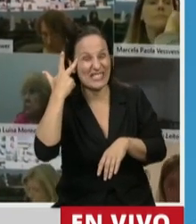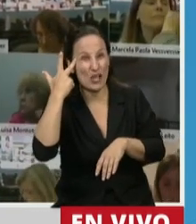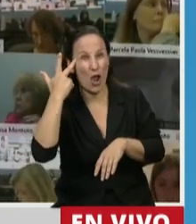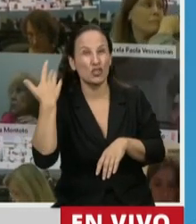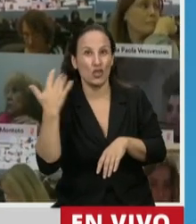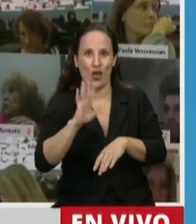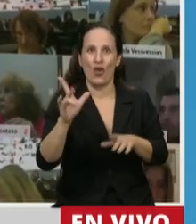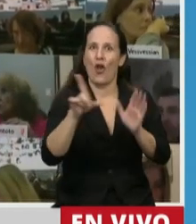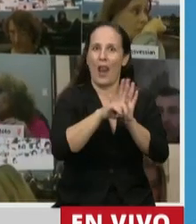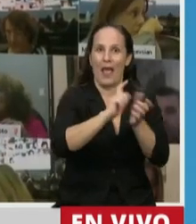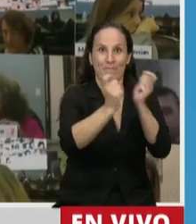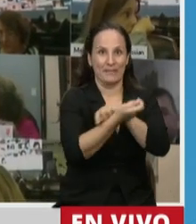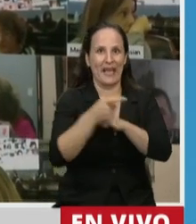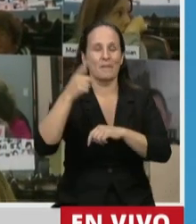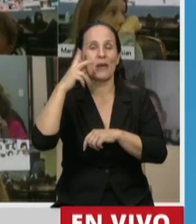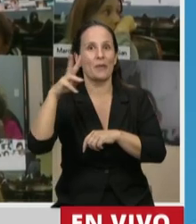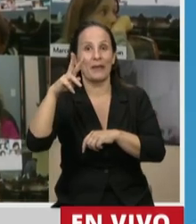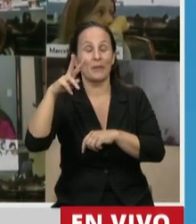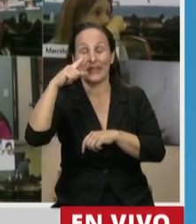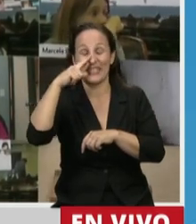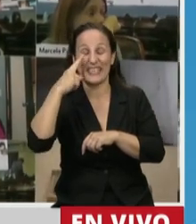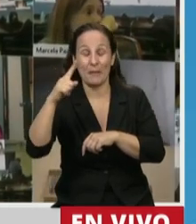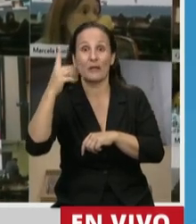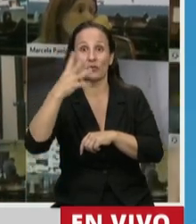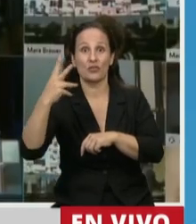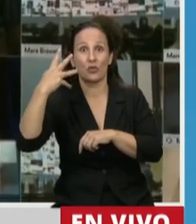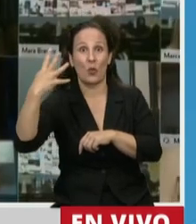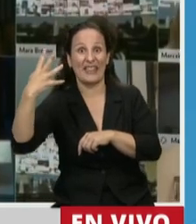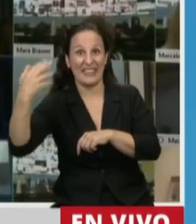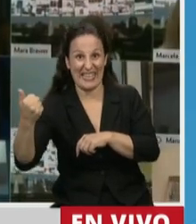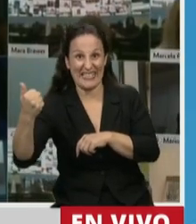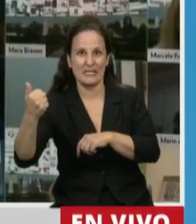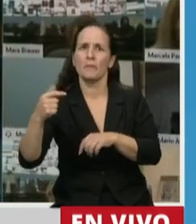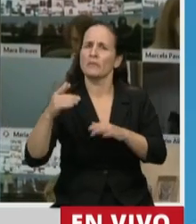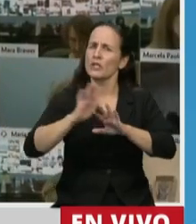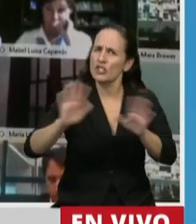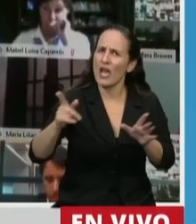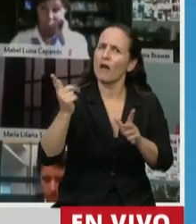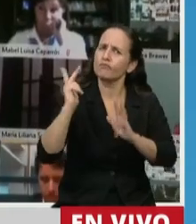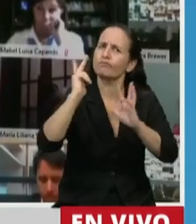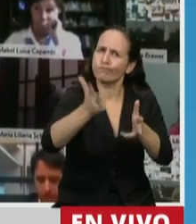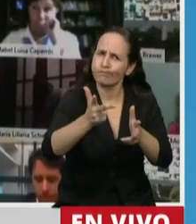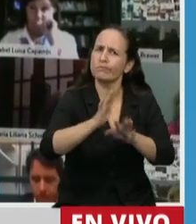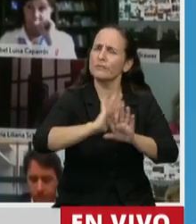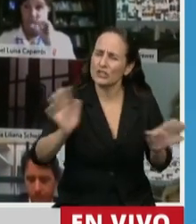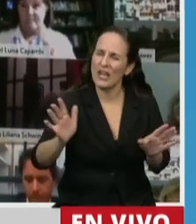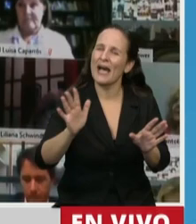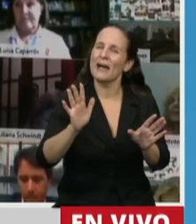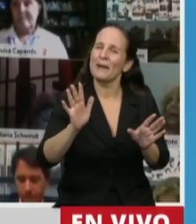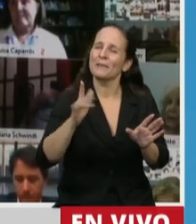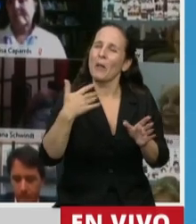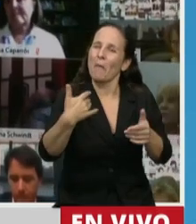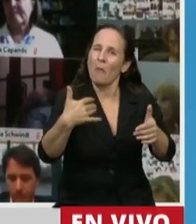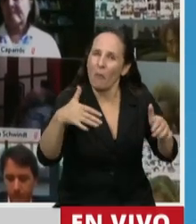de aquella ley por la ley 27.446, entonces sí empezaba a vilumbrarse ya con más certeza